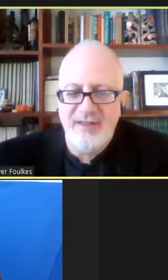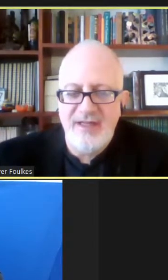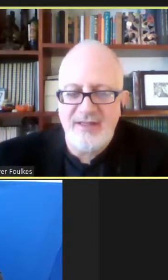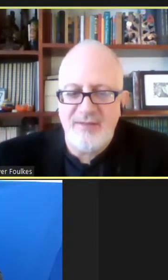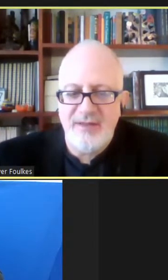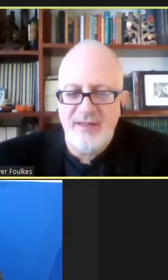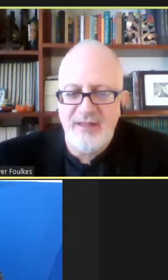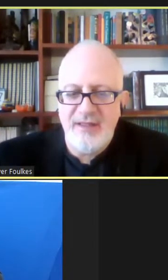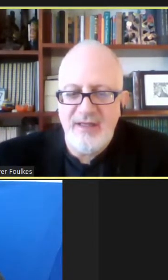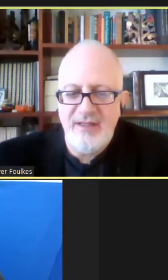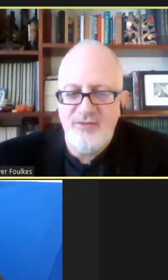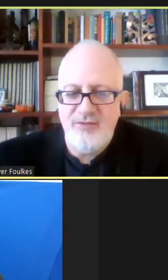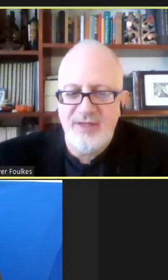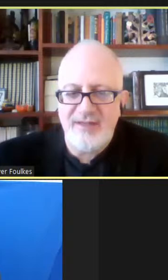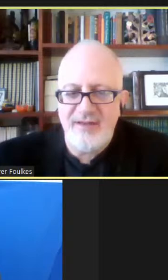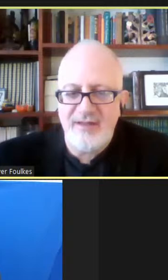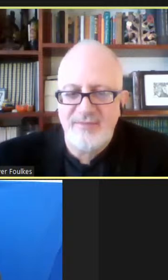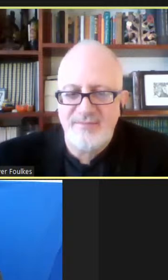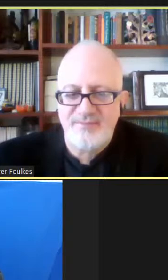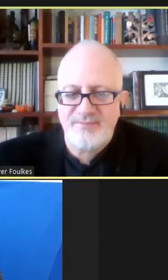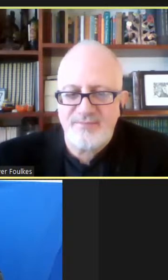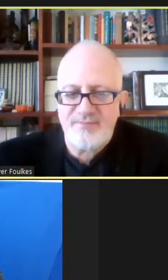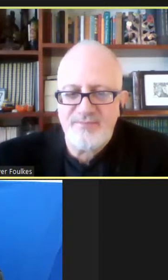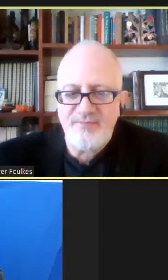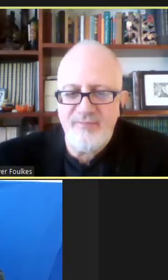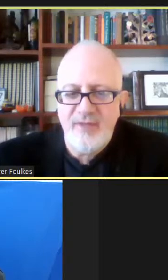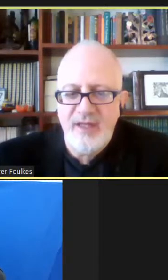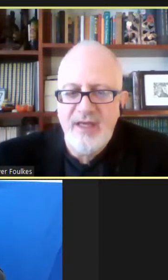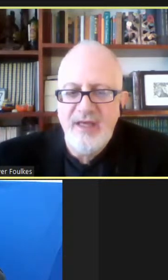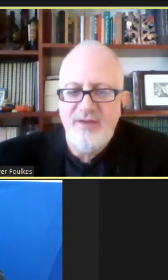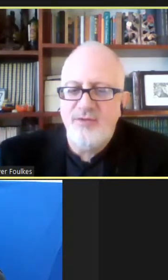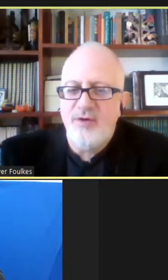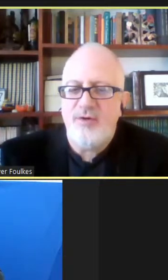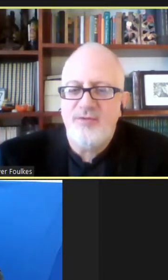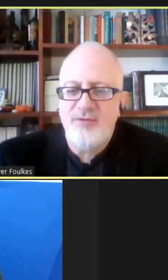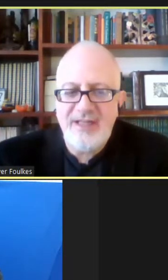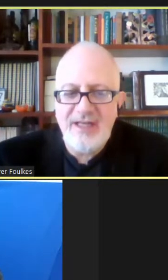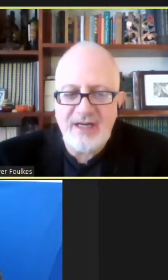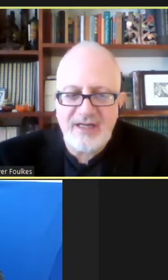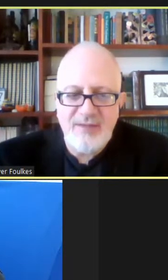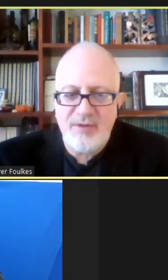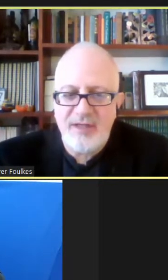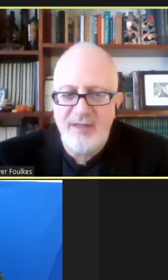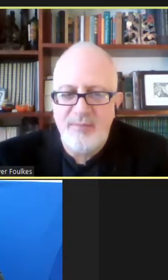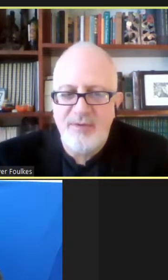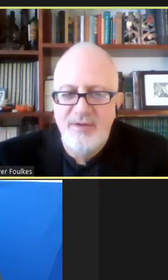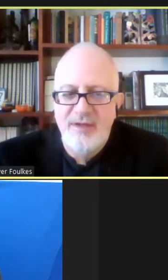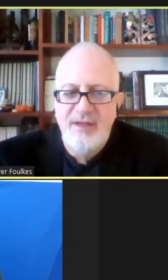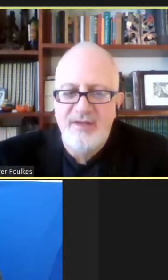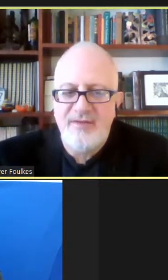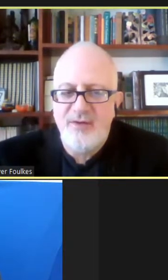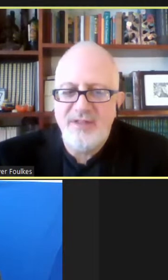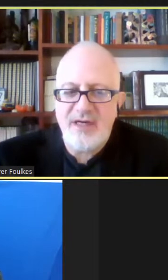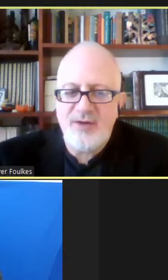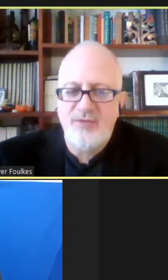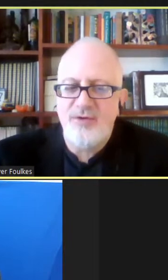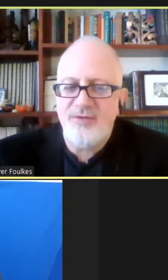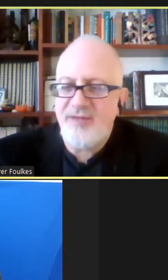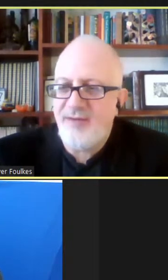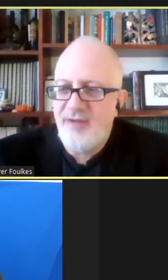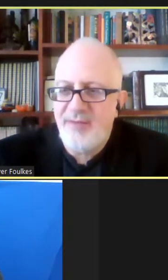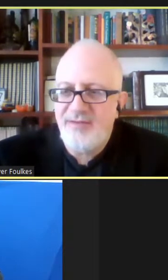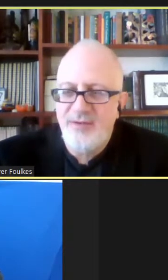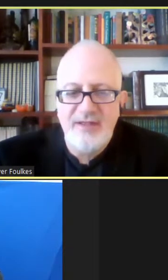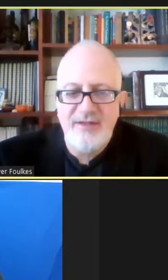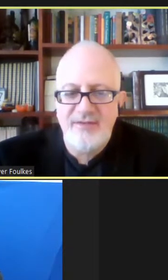lo ocupan directamente en su quehacer. Si uno lo consulta en la red, por ejemplo, se encuentra con